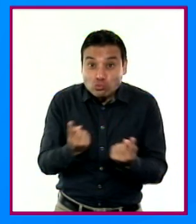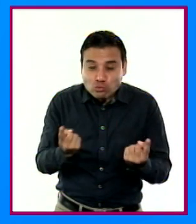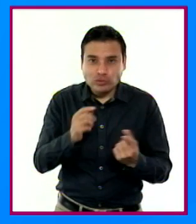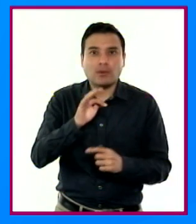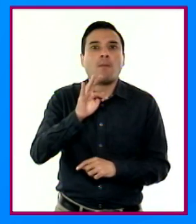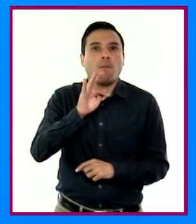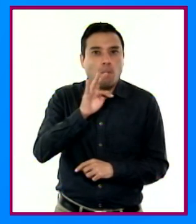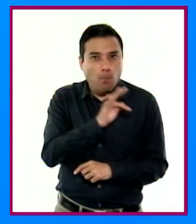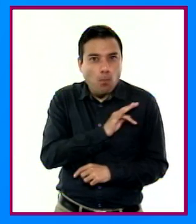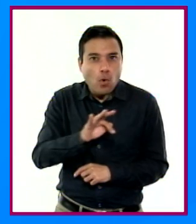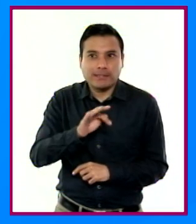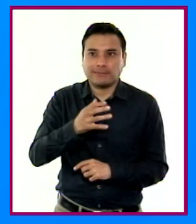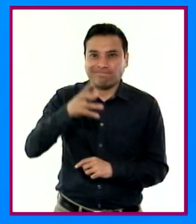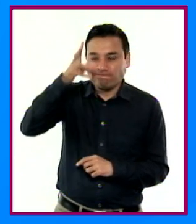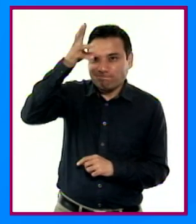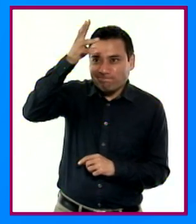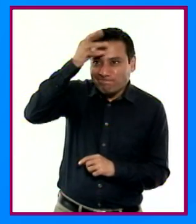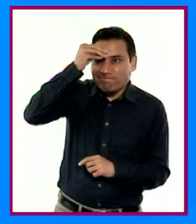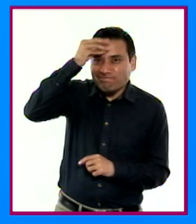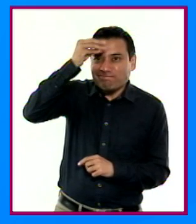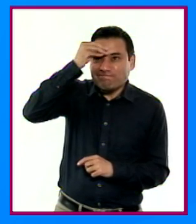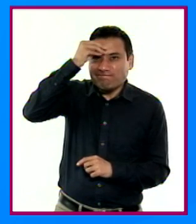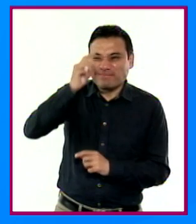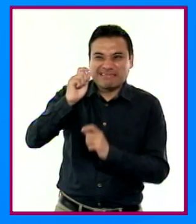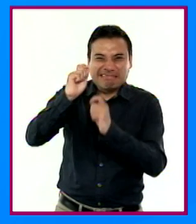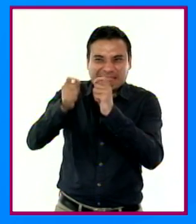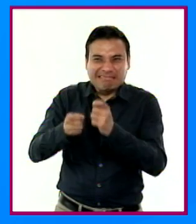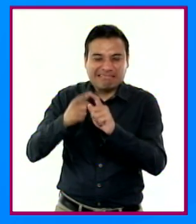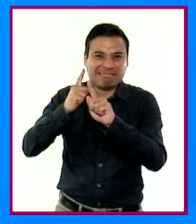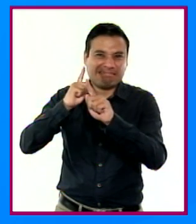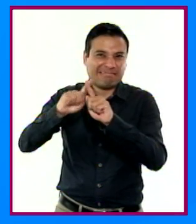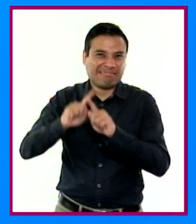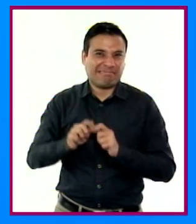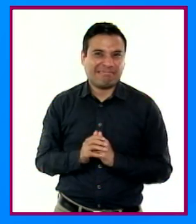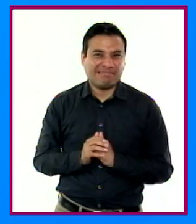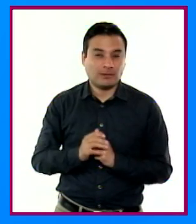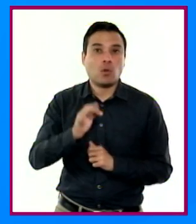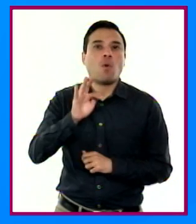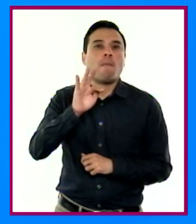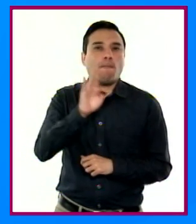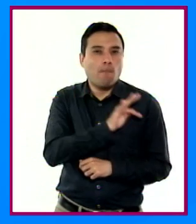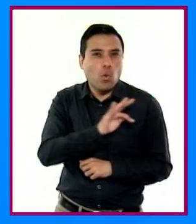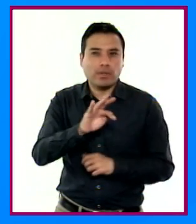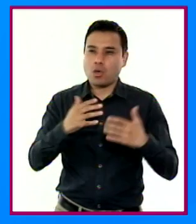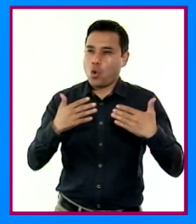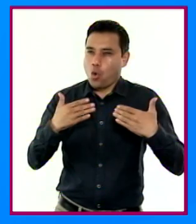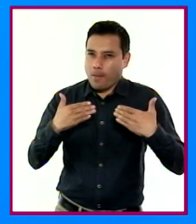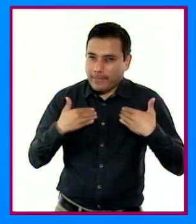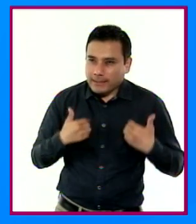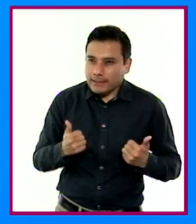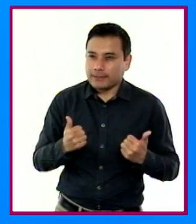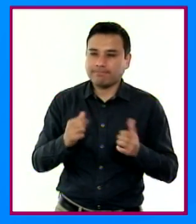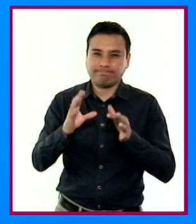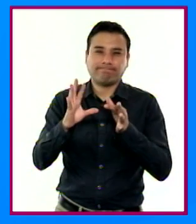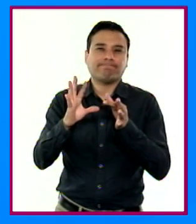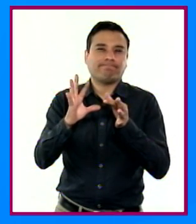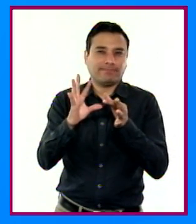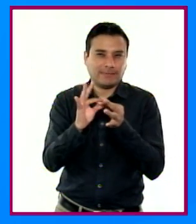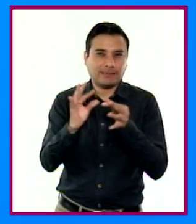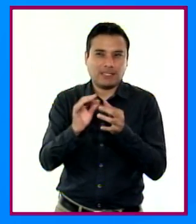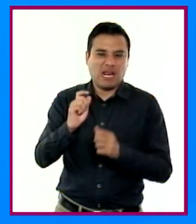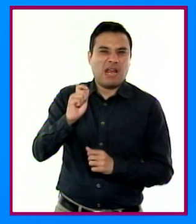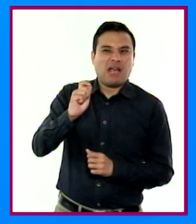desarrollar saberes, los cuales sienten las bases para comprender y explicar su entorno natural y social